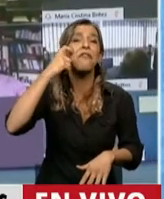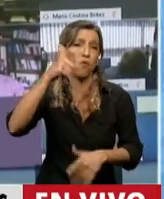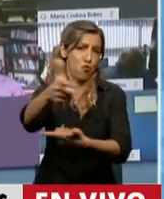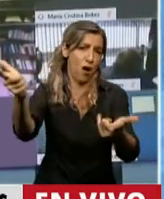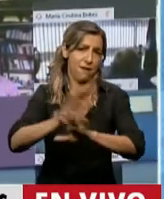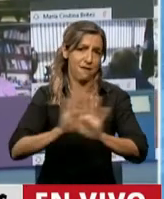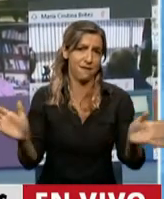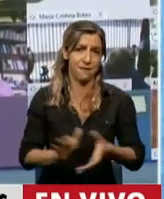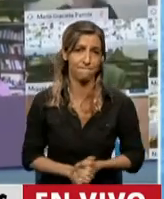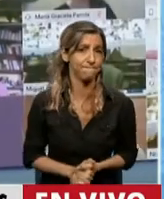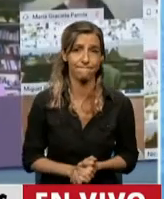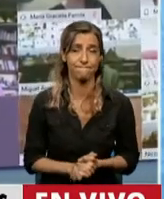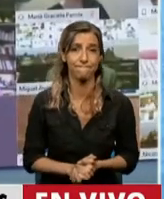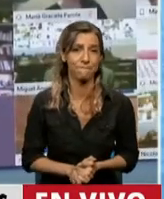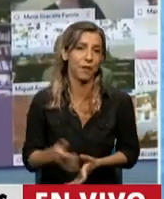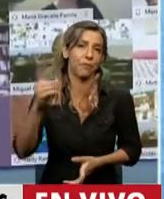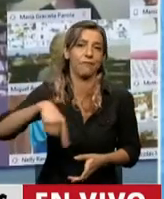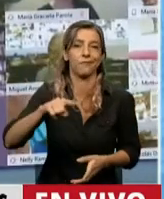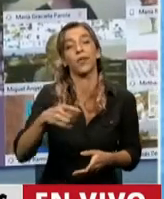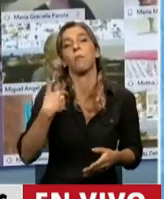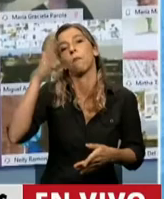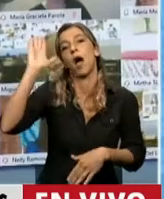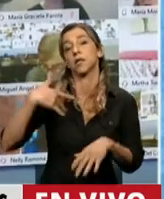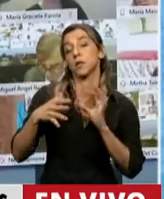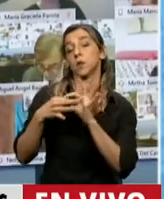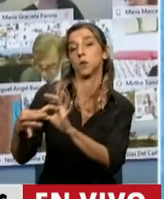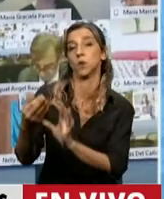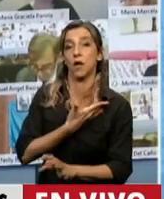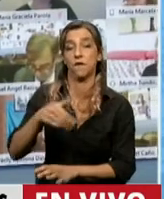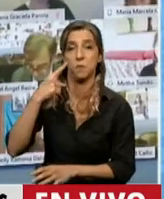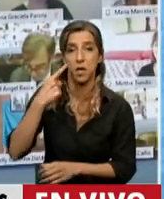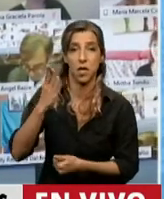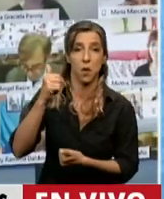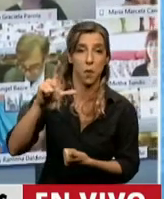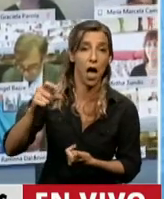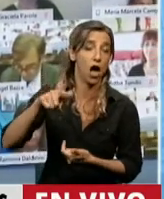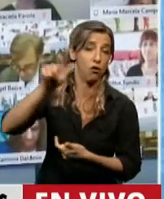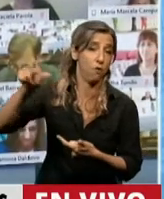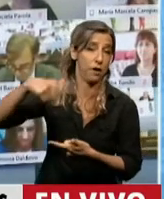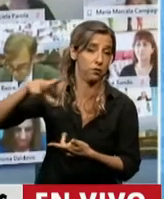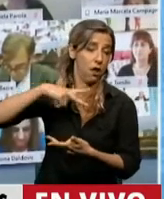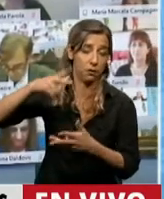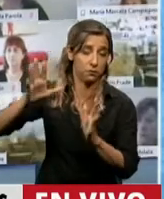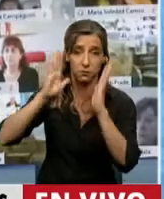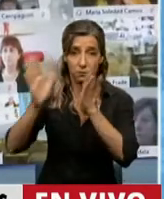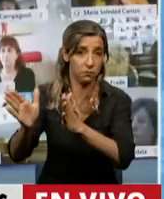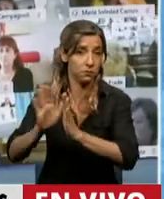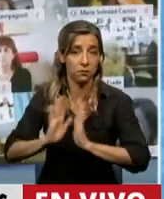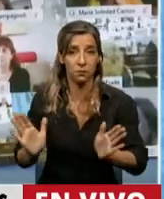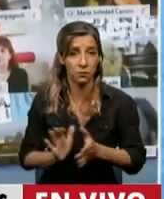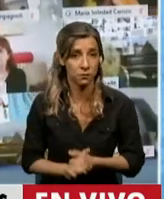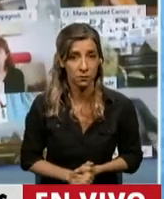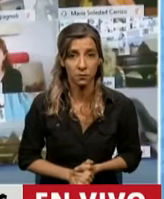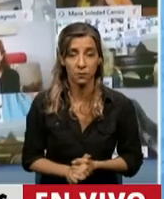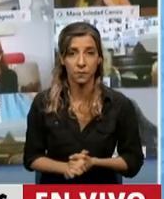son efectivamente lobistas del FMI, de los bancos y de los especuladores. Entonces acá tenemos un tema que es muy